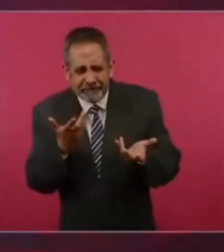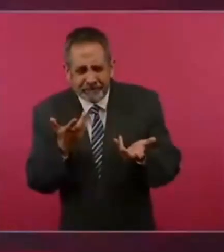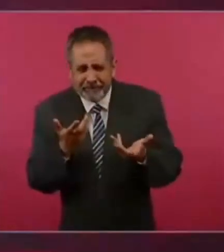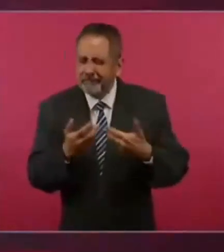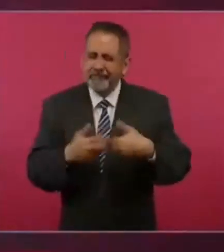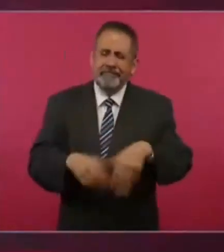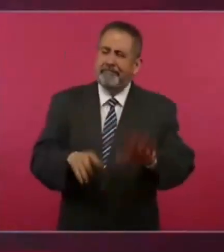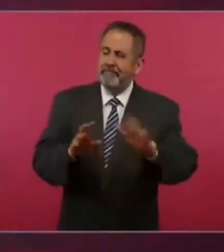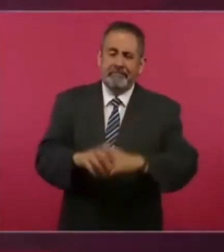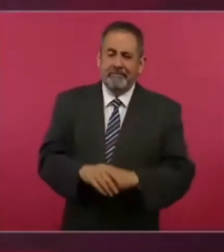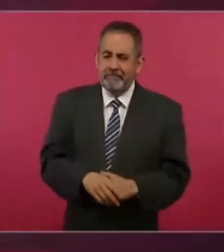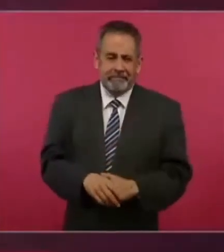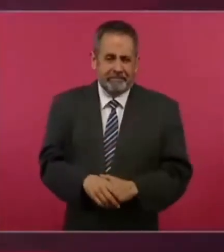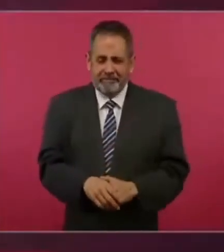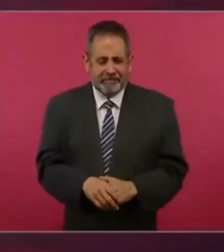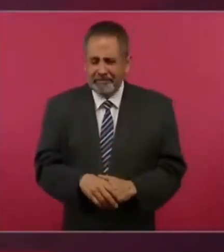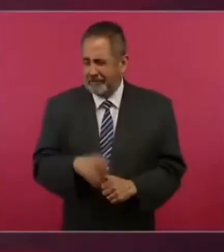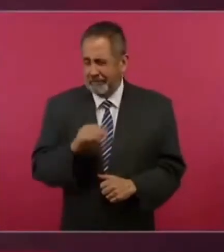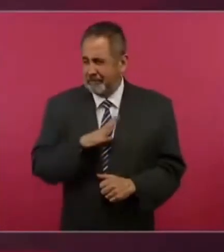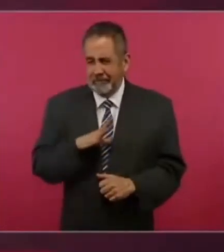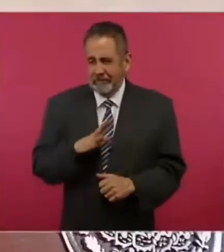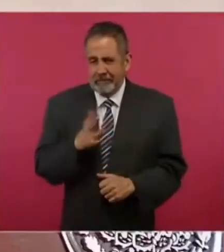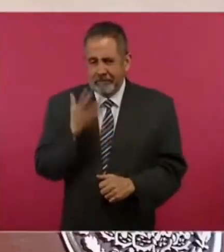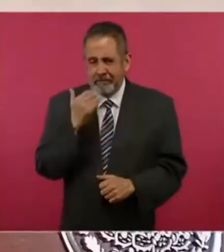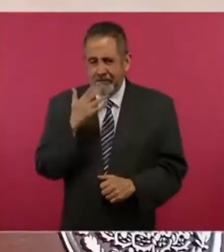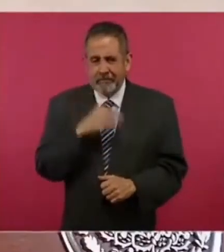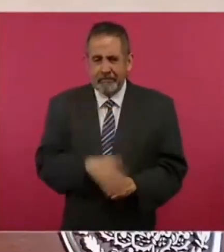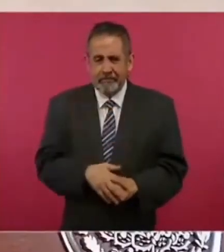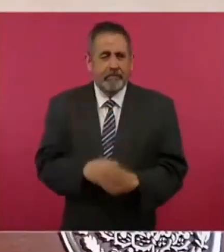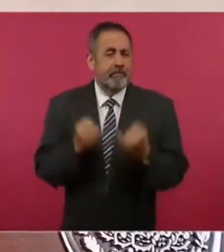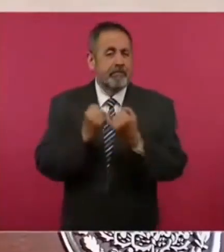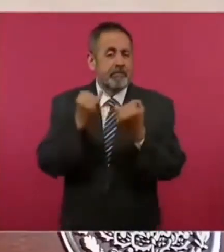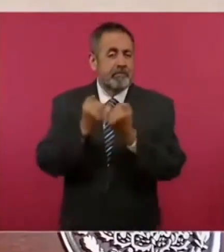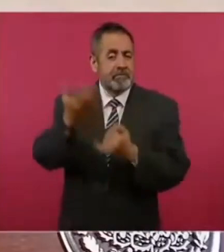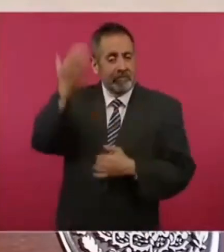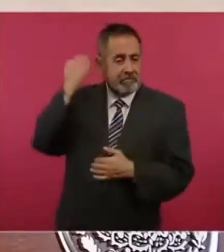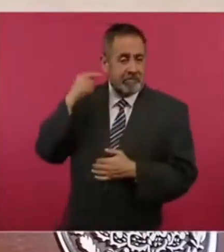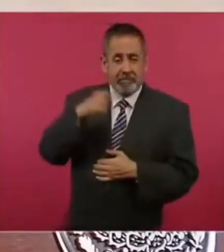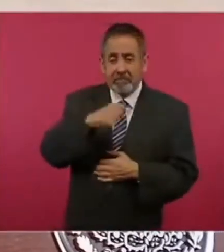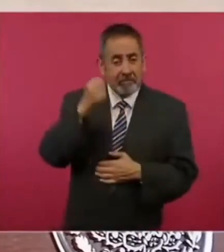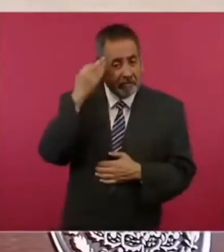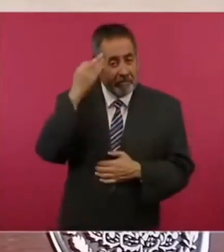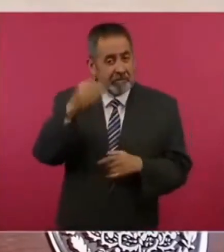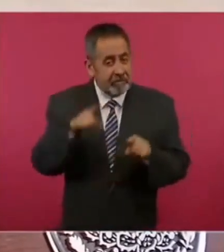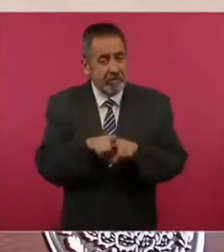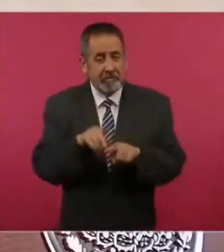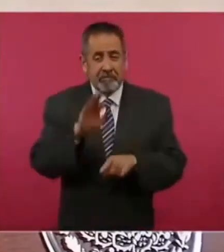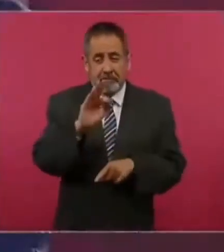que viviéramos en el tiempo del narcoestado de Calderón,